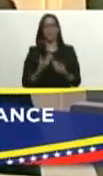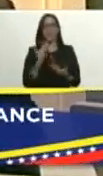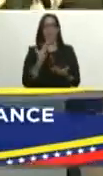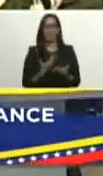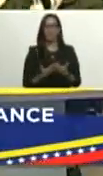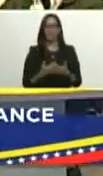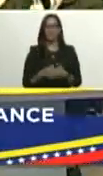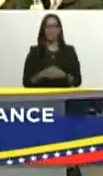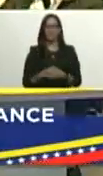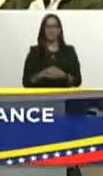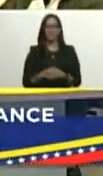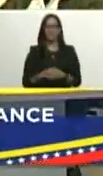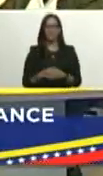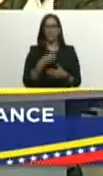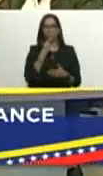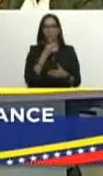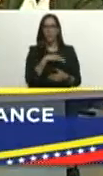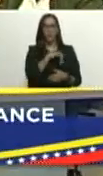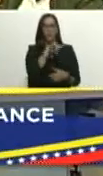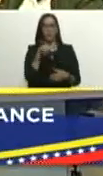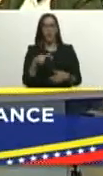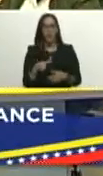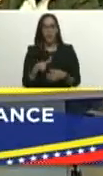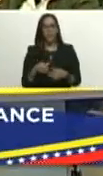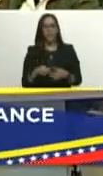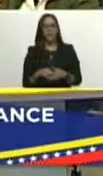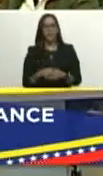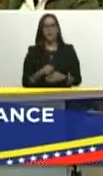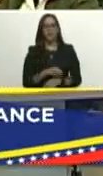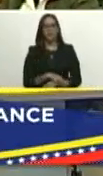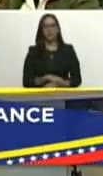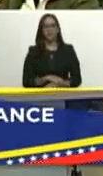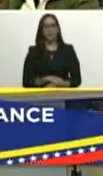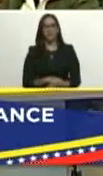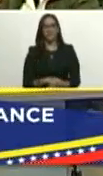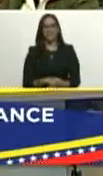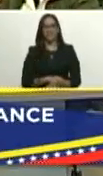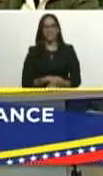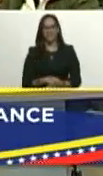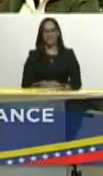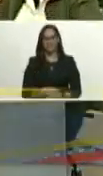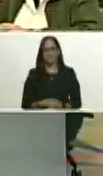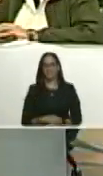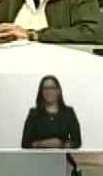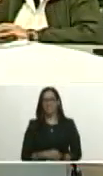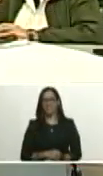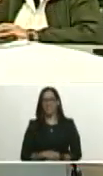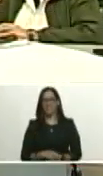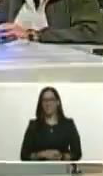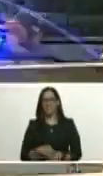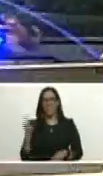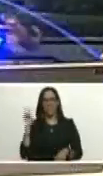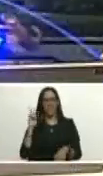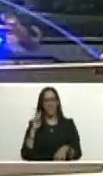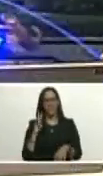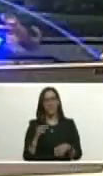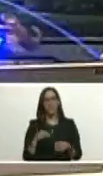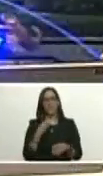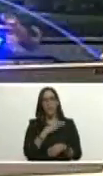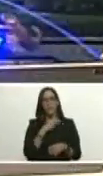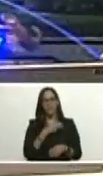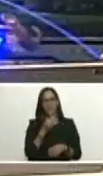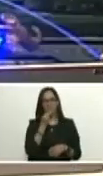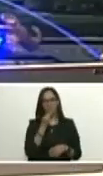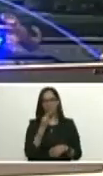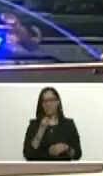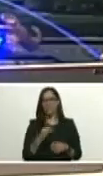bueno igualmente Leal Tellería jefe de la misión alimentación jefe de los CLAP